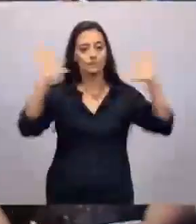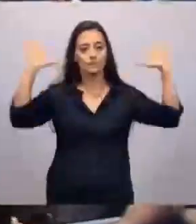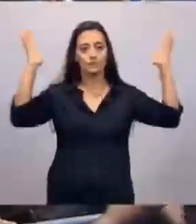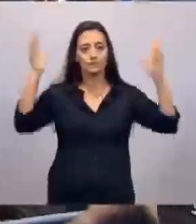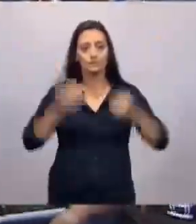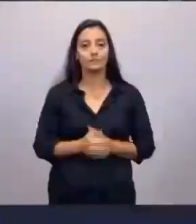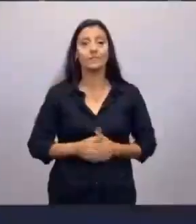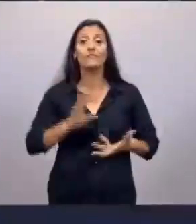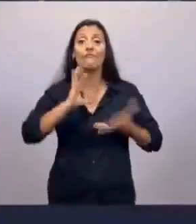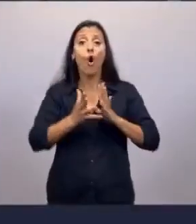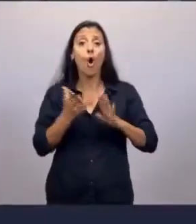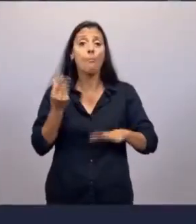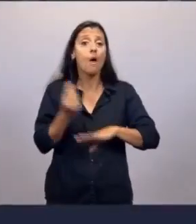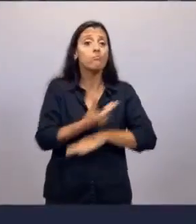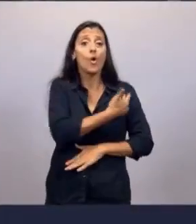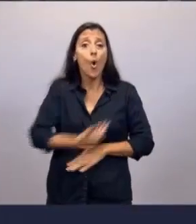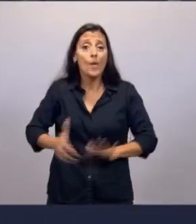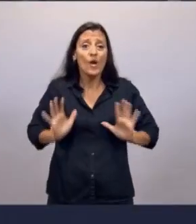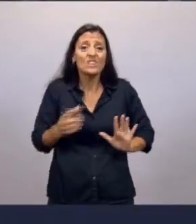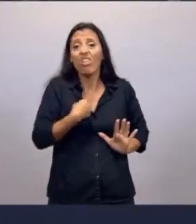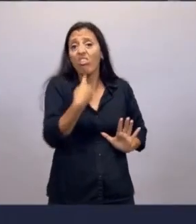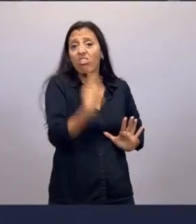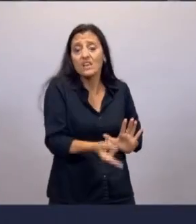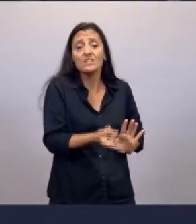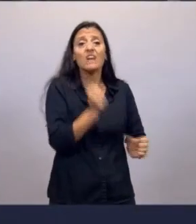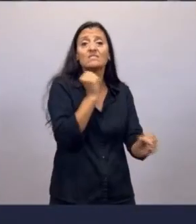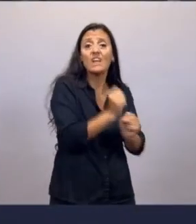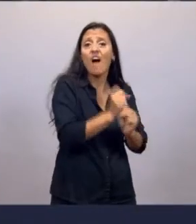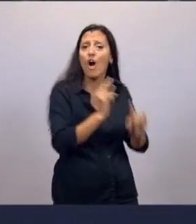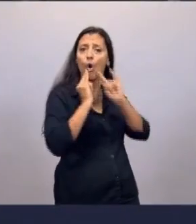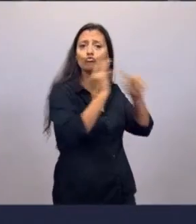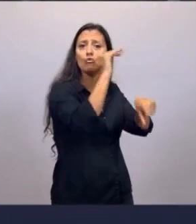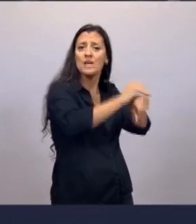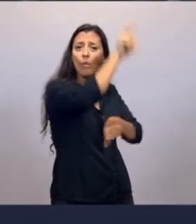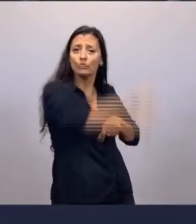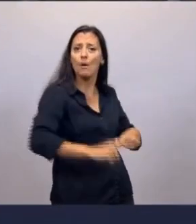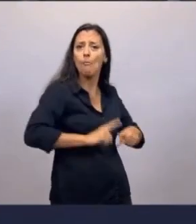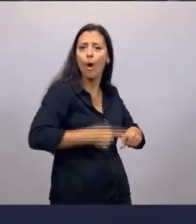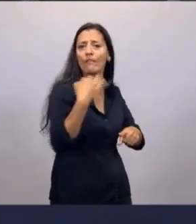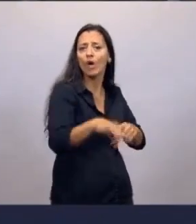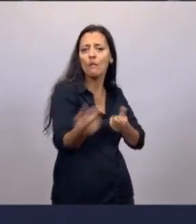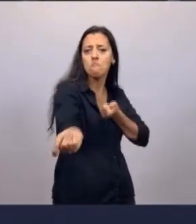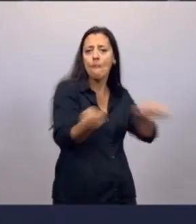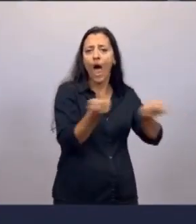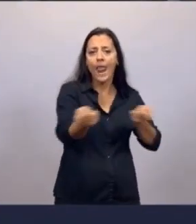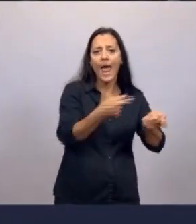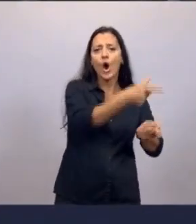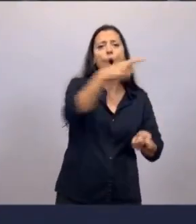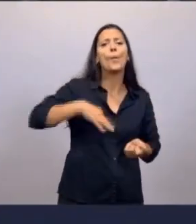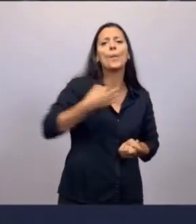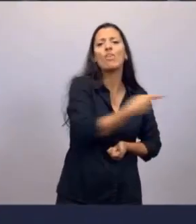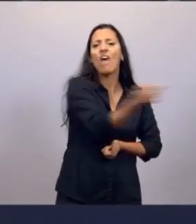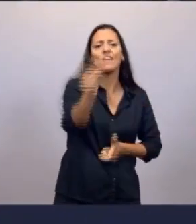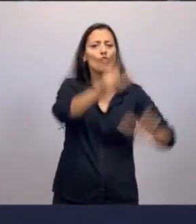Un modelo que considera que la tarea de un político es dirigir la vida de los individuos en todos los